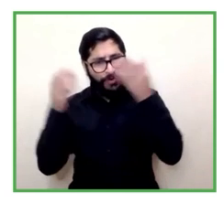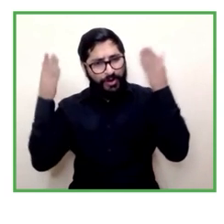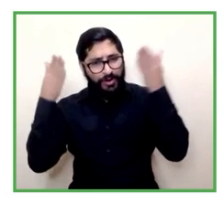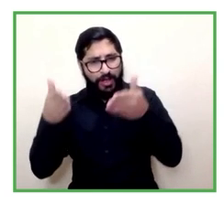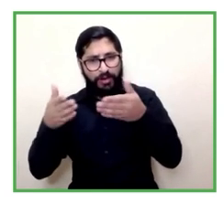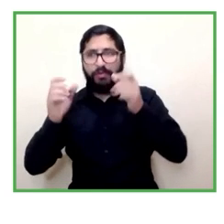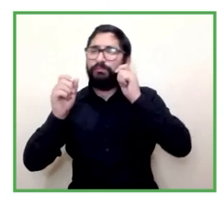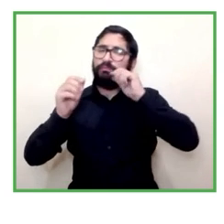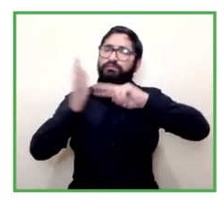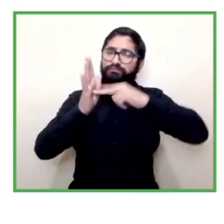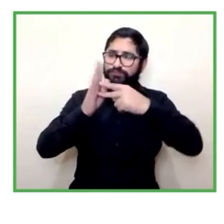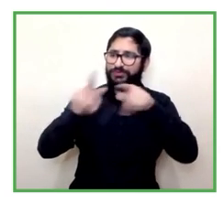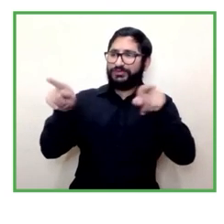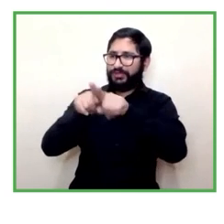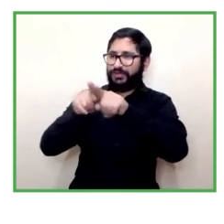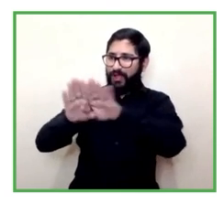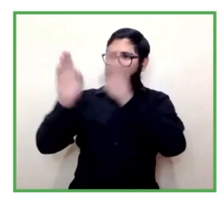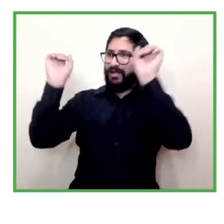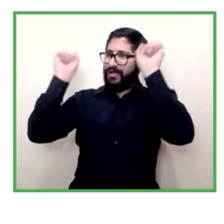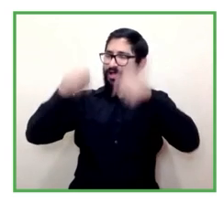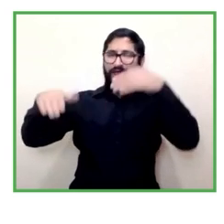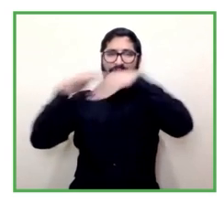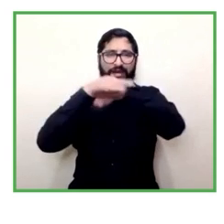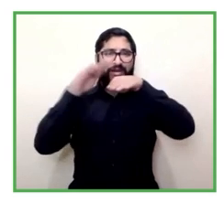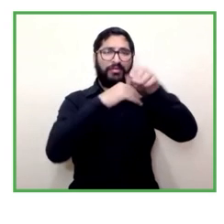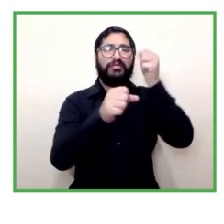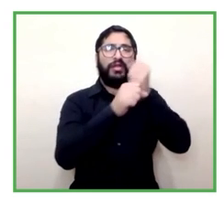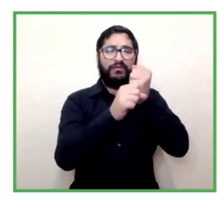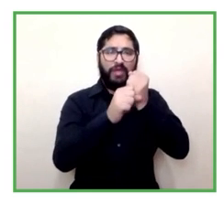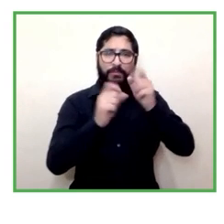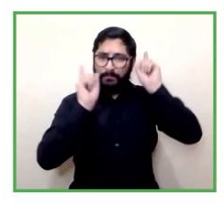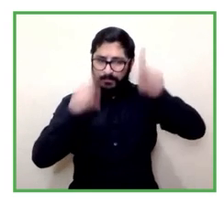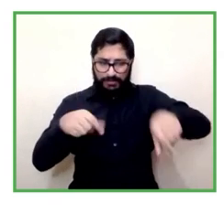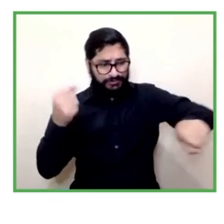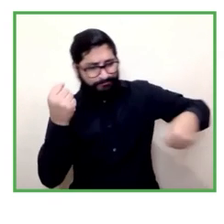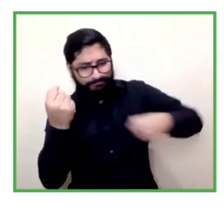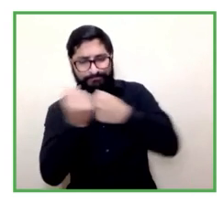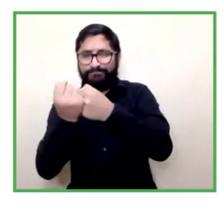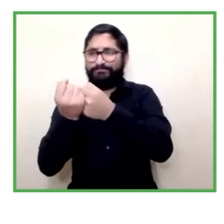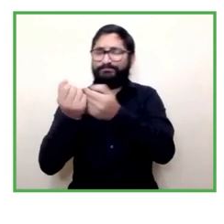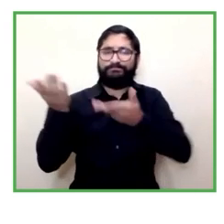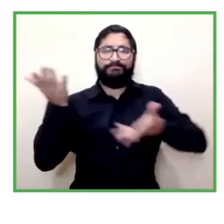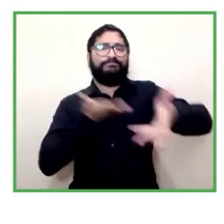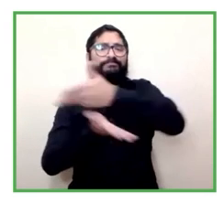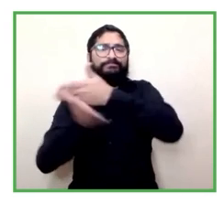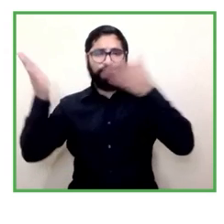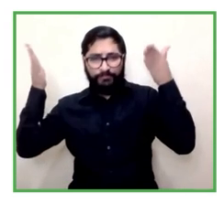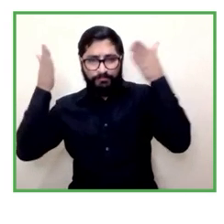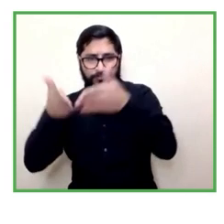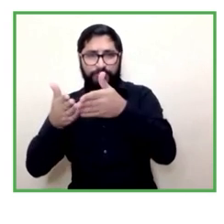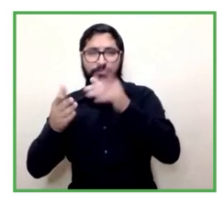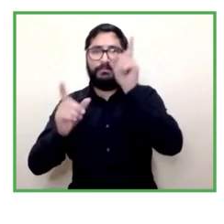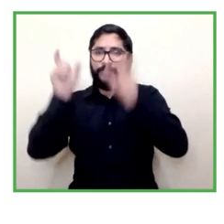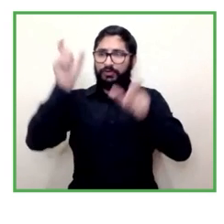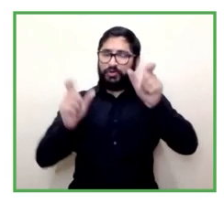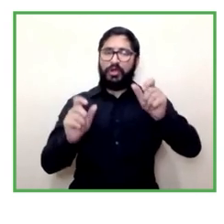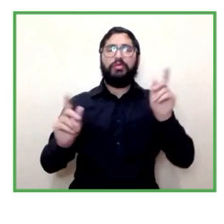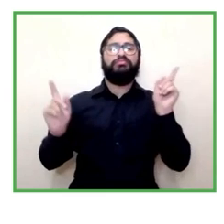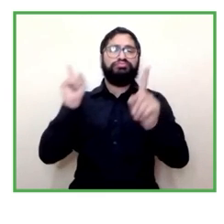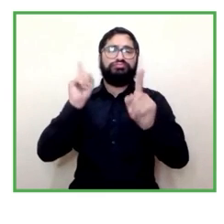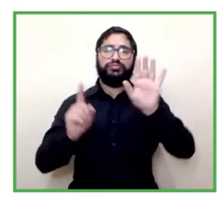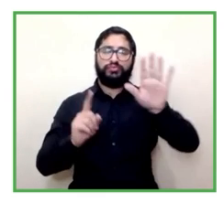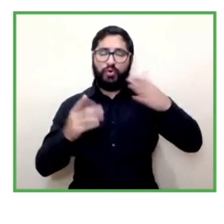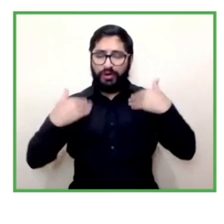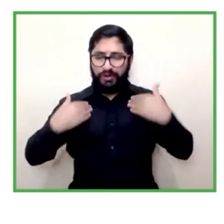con acompañamiento con un enfoque de género con un enfoque de derechos humanos con un sistema de